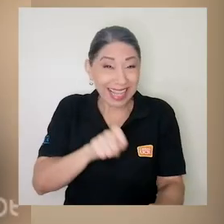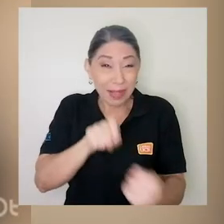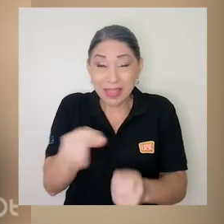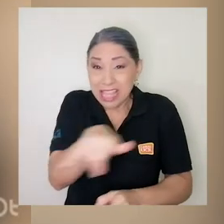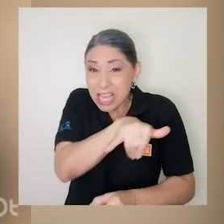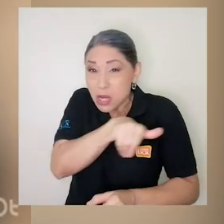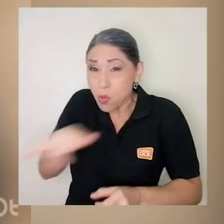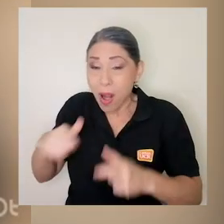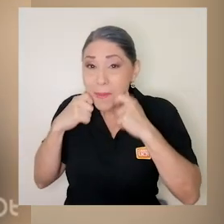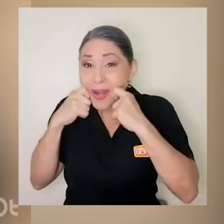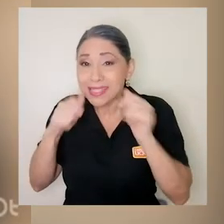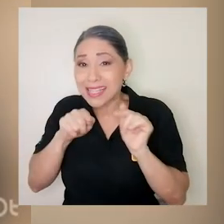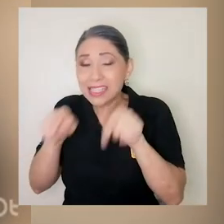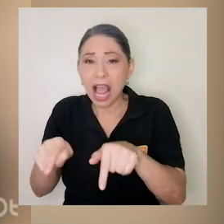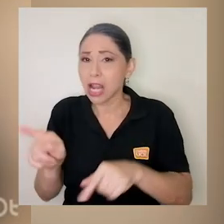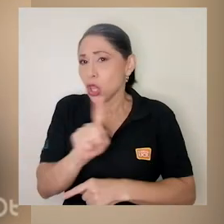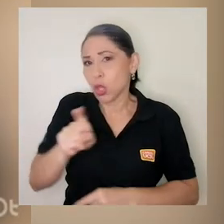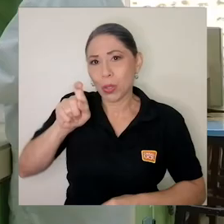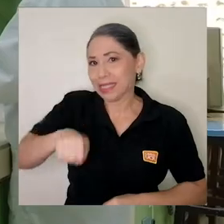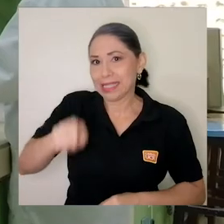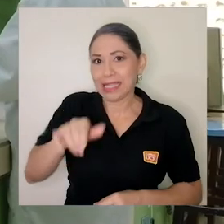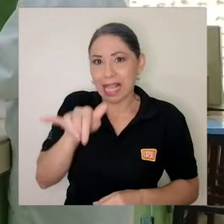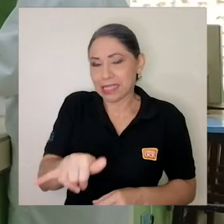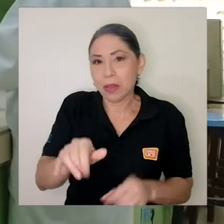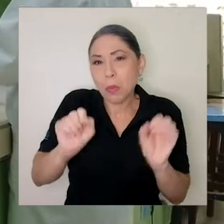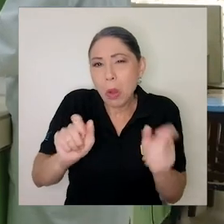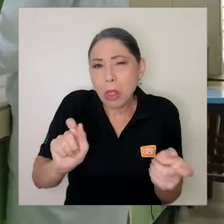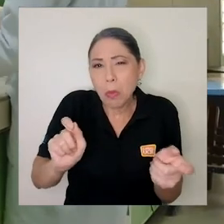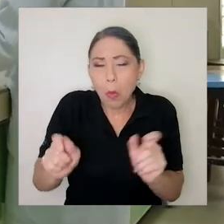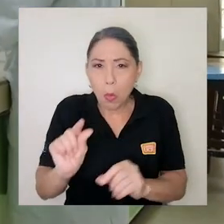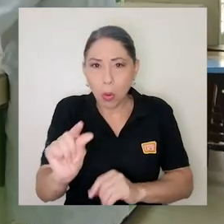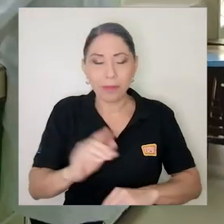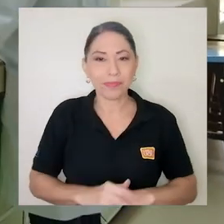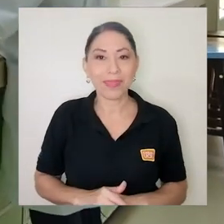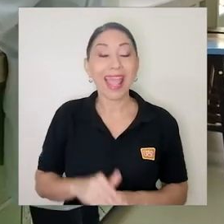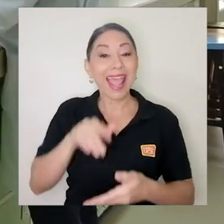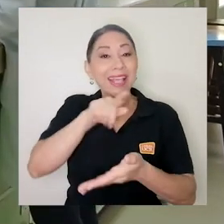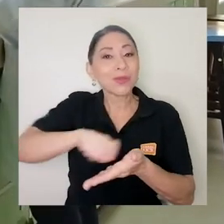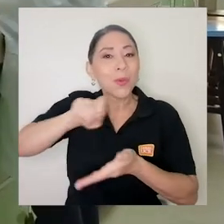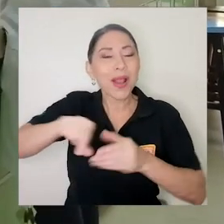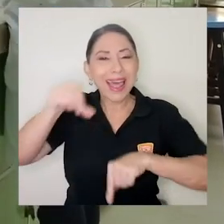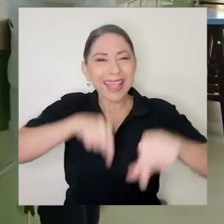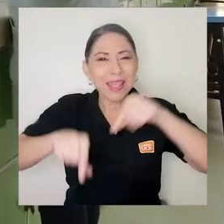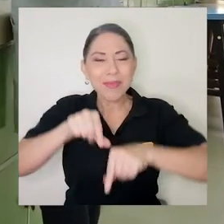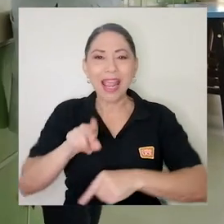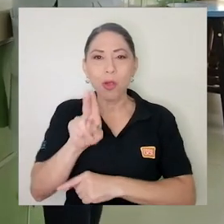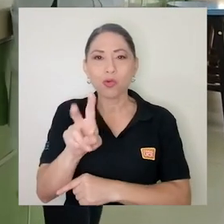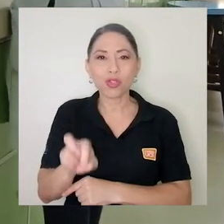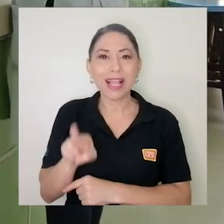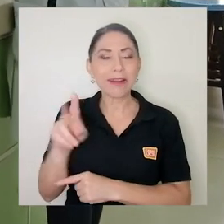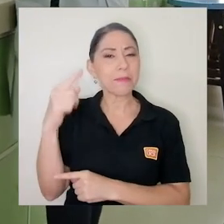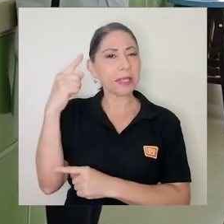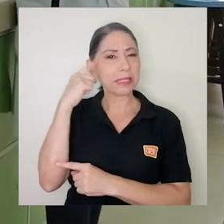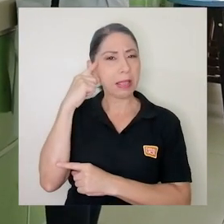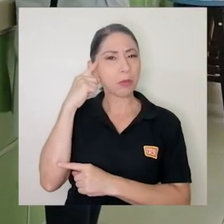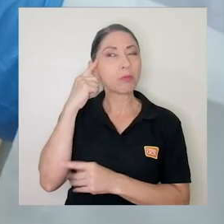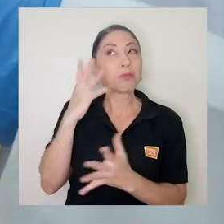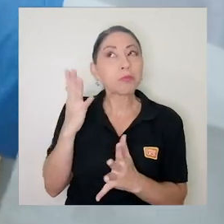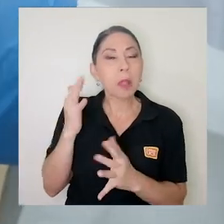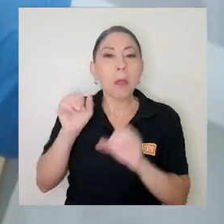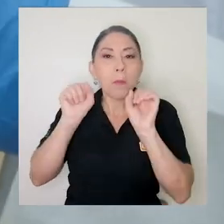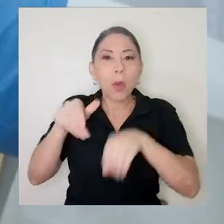lo desarrollamos en forma presencial. La Escuela de Química de la UCR está valorando la posibilidad de enviarles